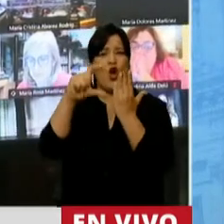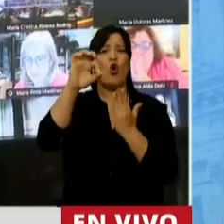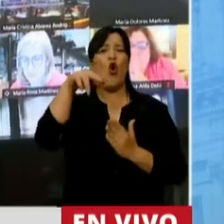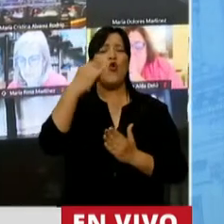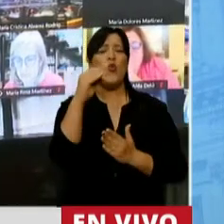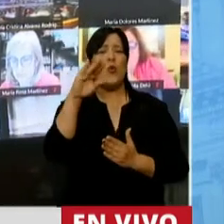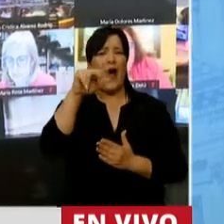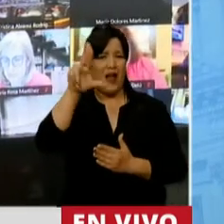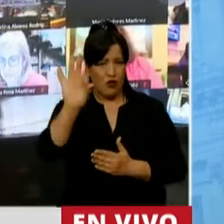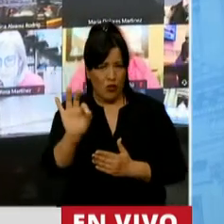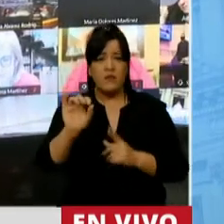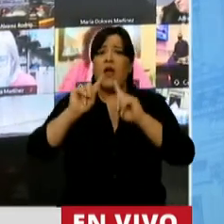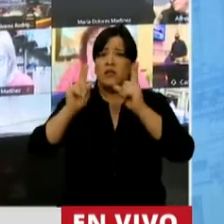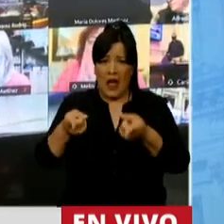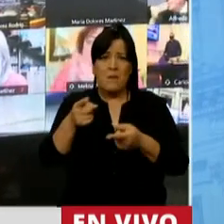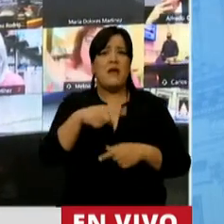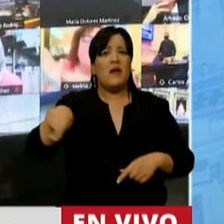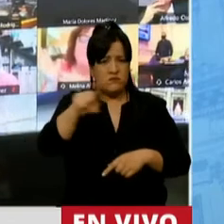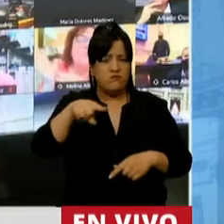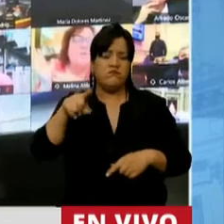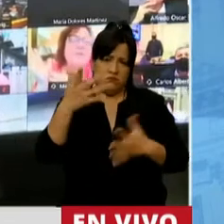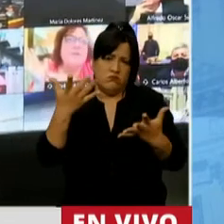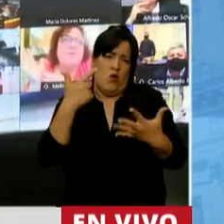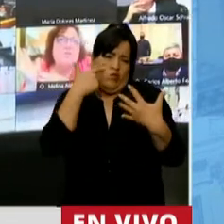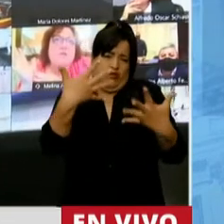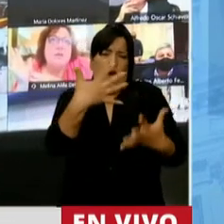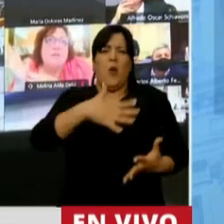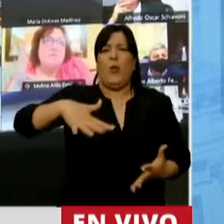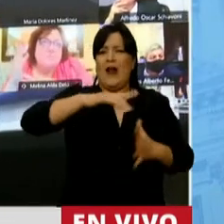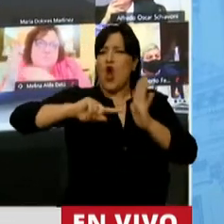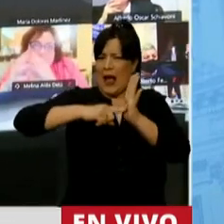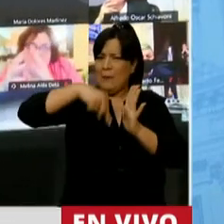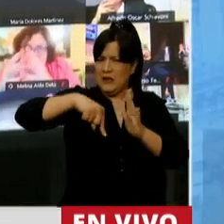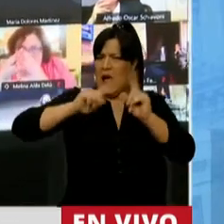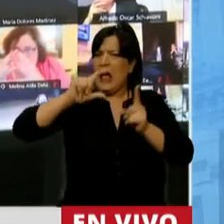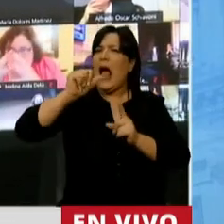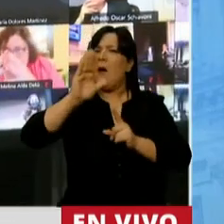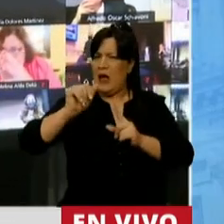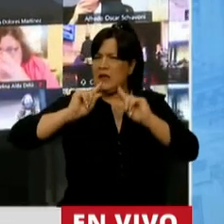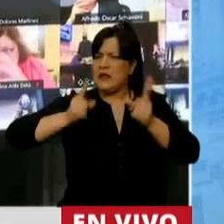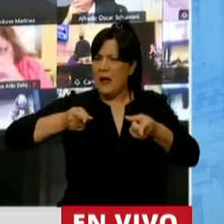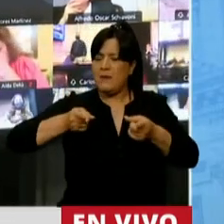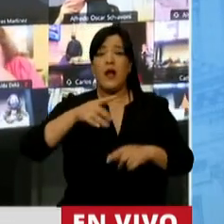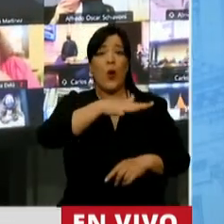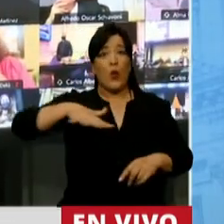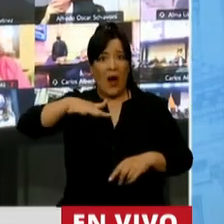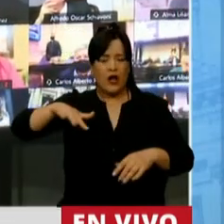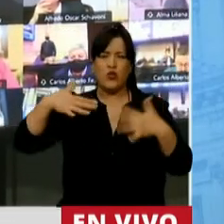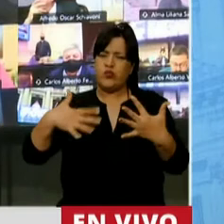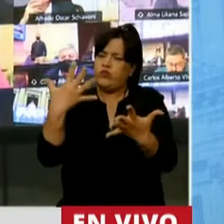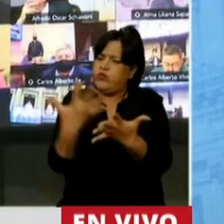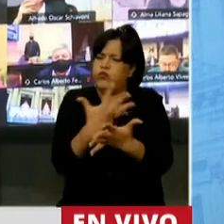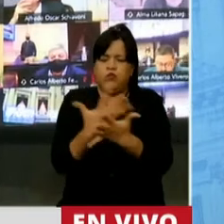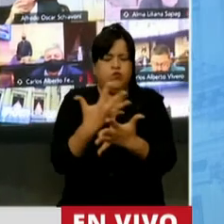pero también de tradicionales y céntricos barrios porteños. Y estos barrios sufren con